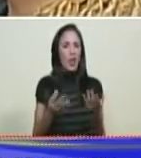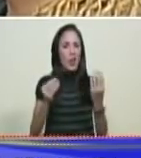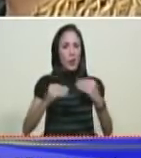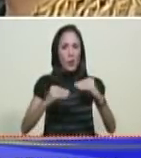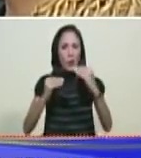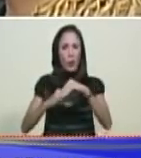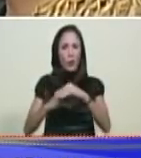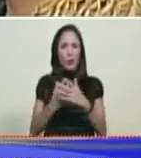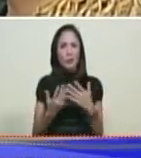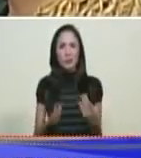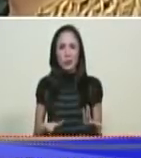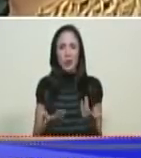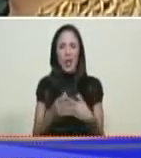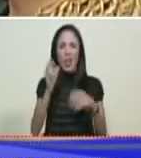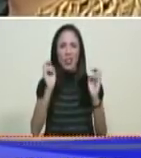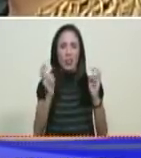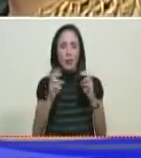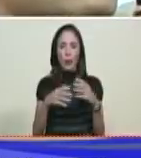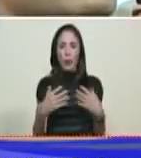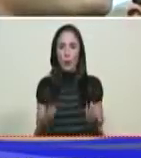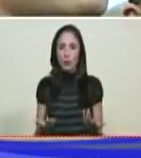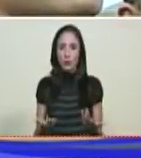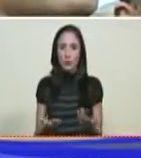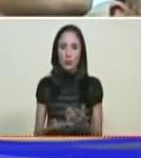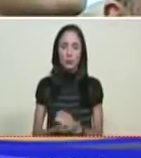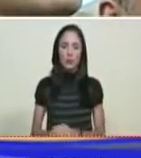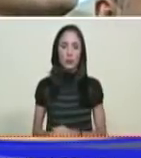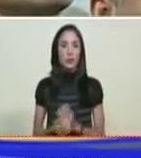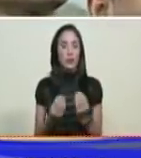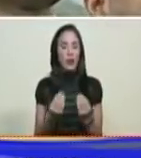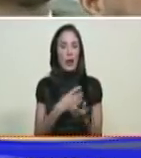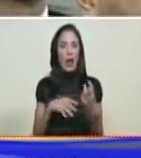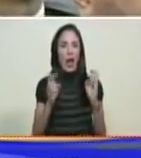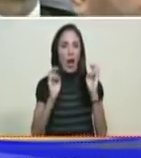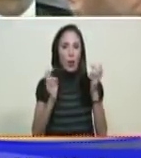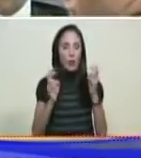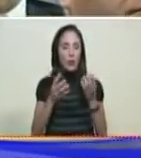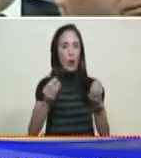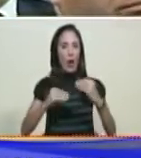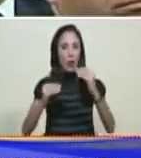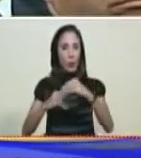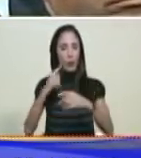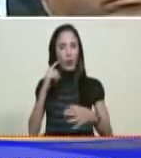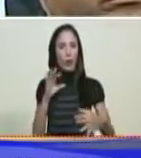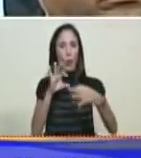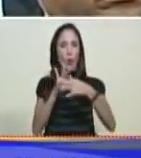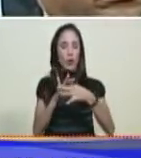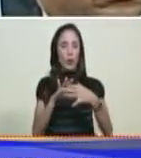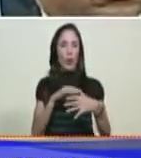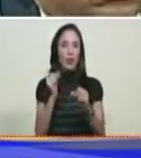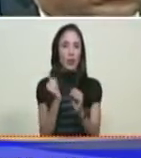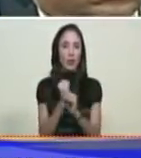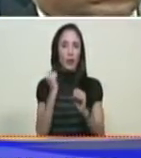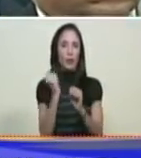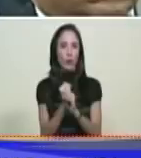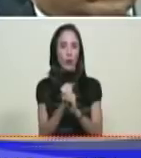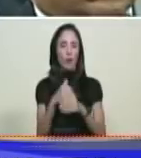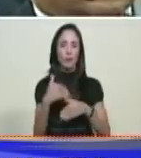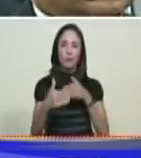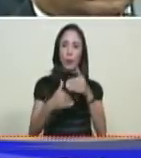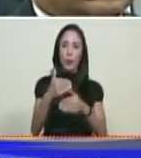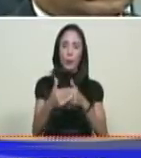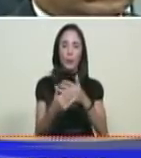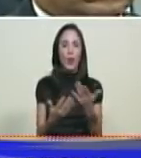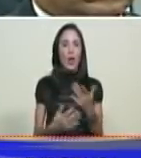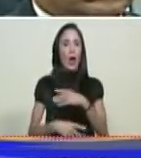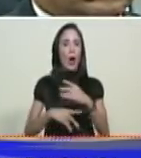están elaborados para ejecutar el